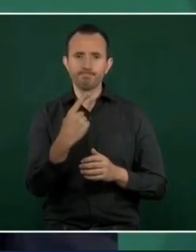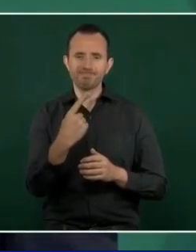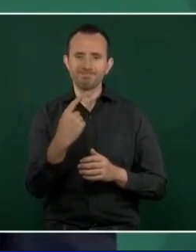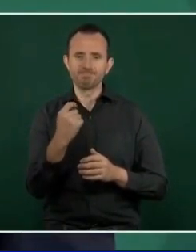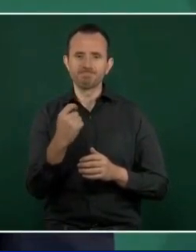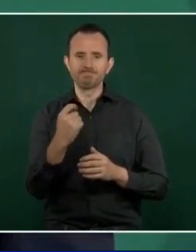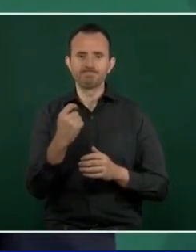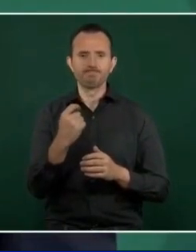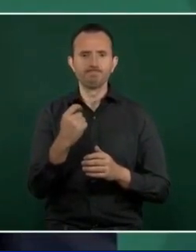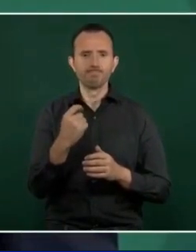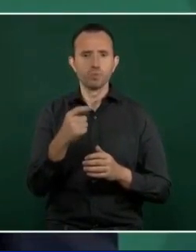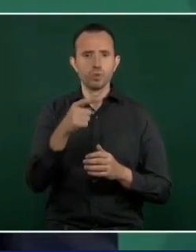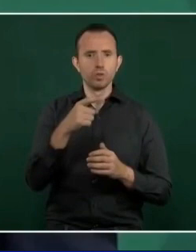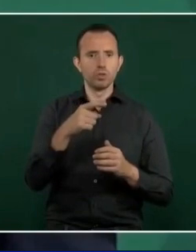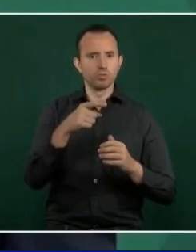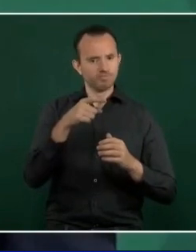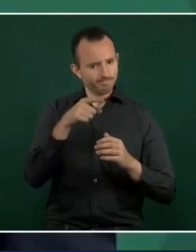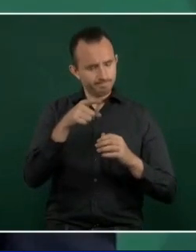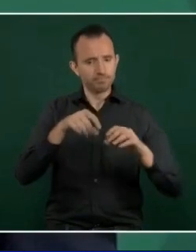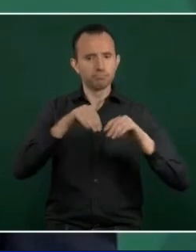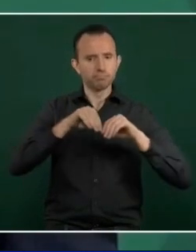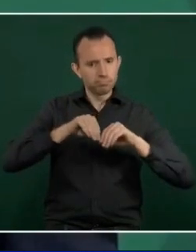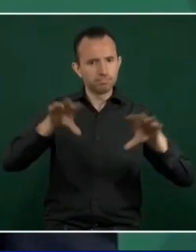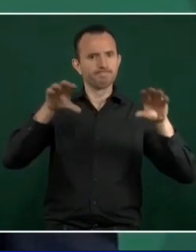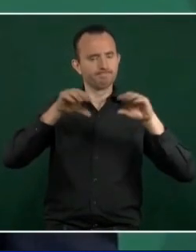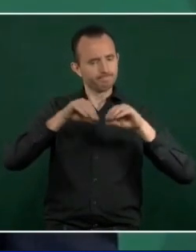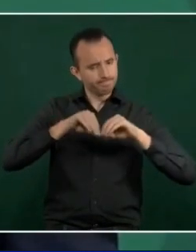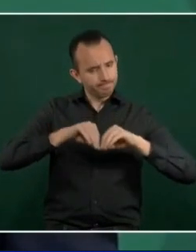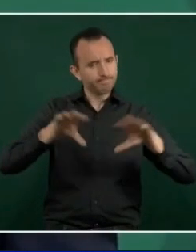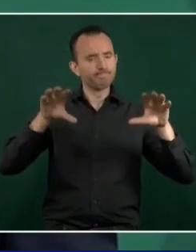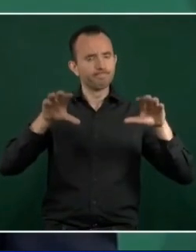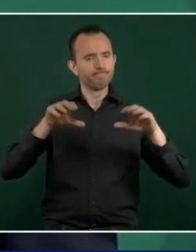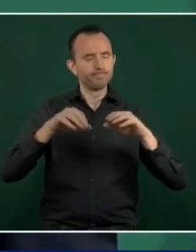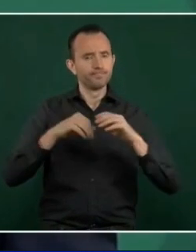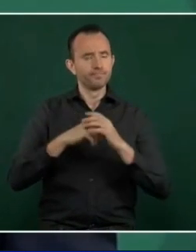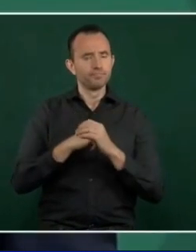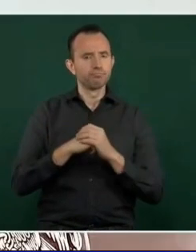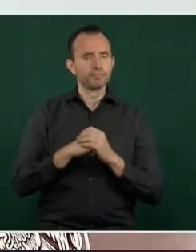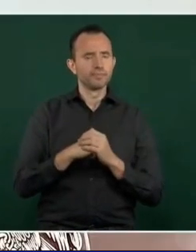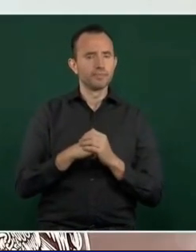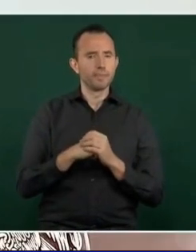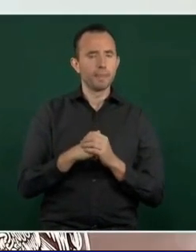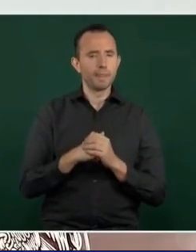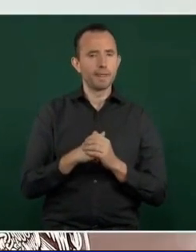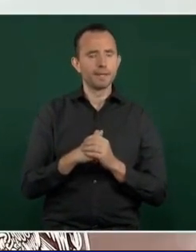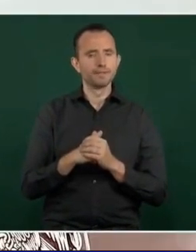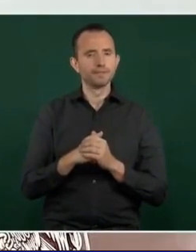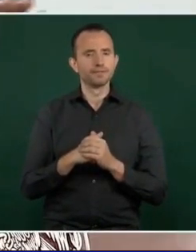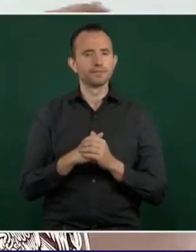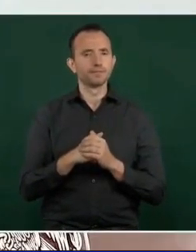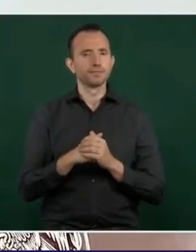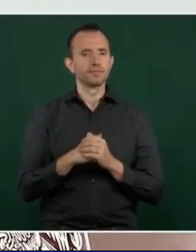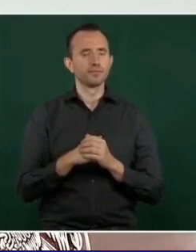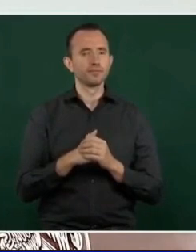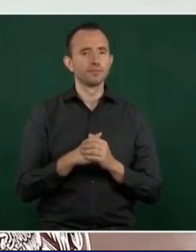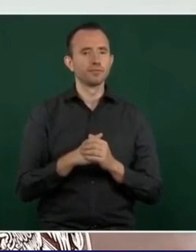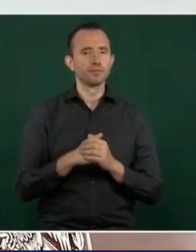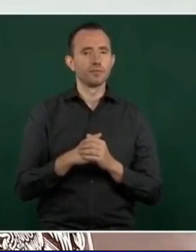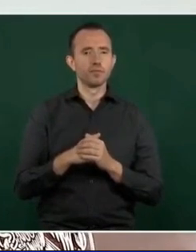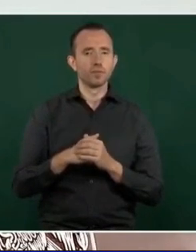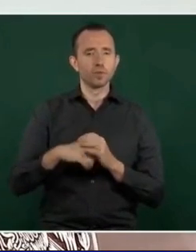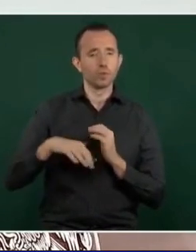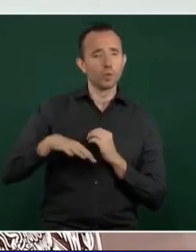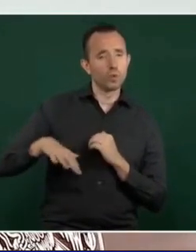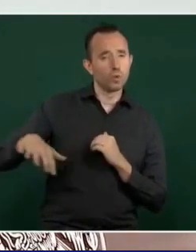difundiera, que todos los mexicanos